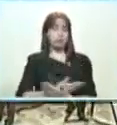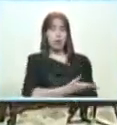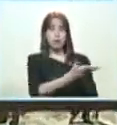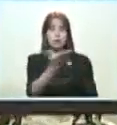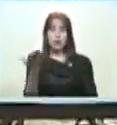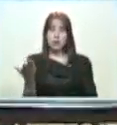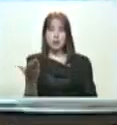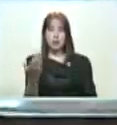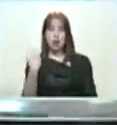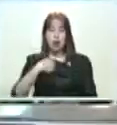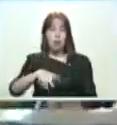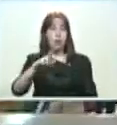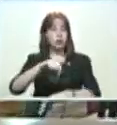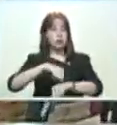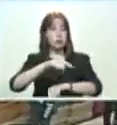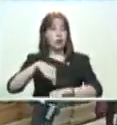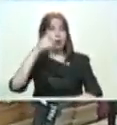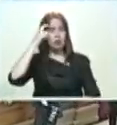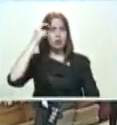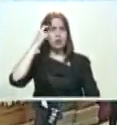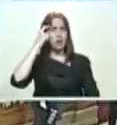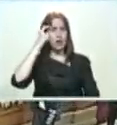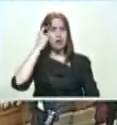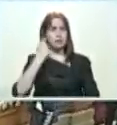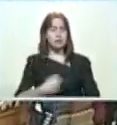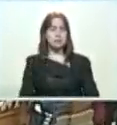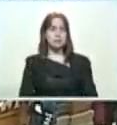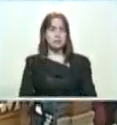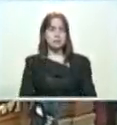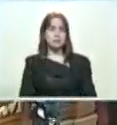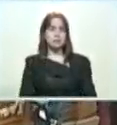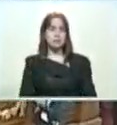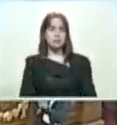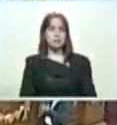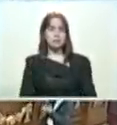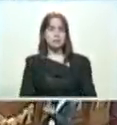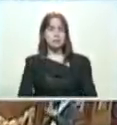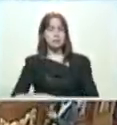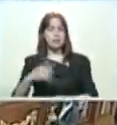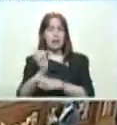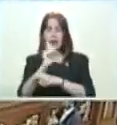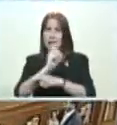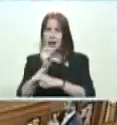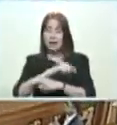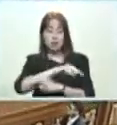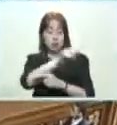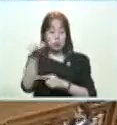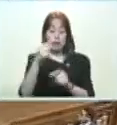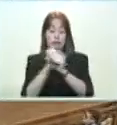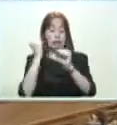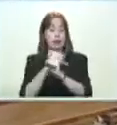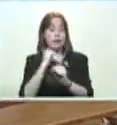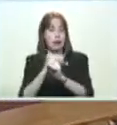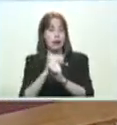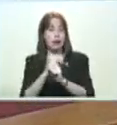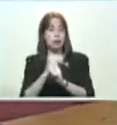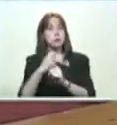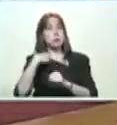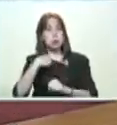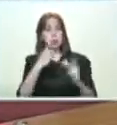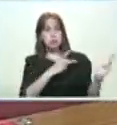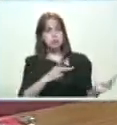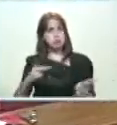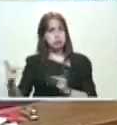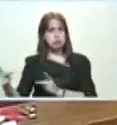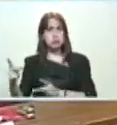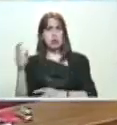Y en los próximos días, con la aceleración que los caracteriza a ustedes, yo los invito al